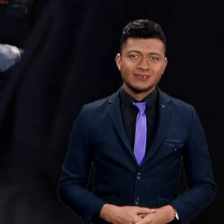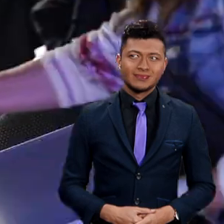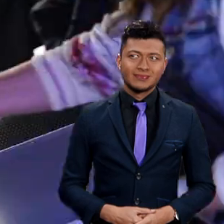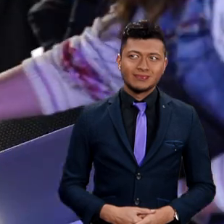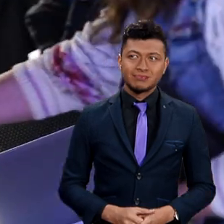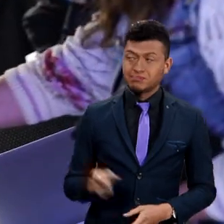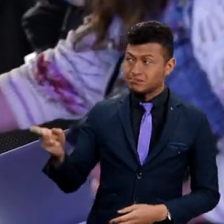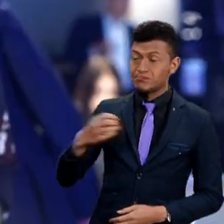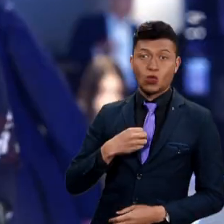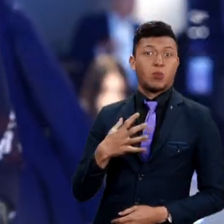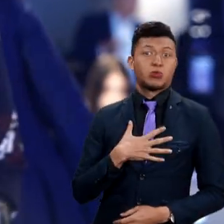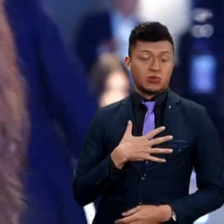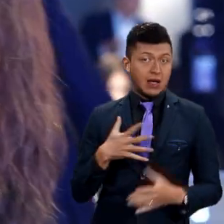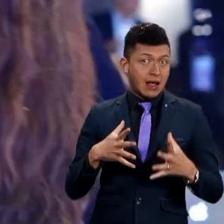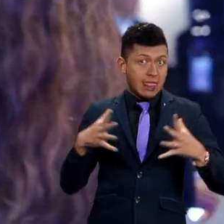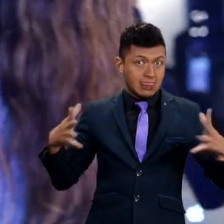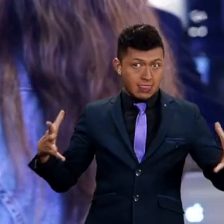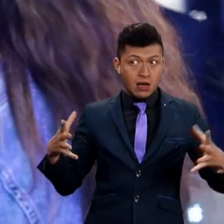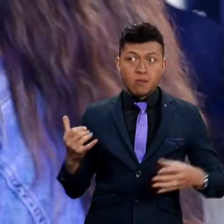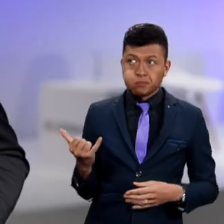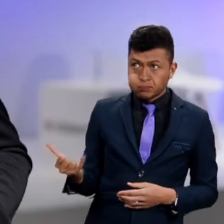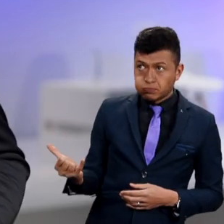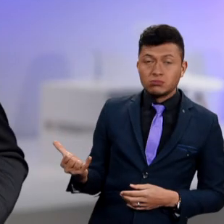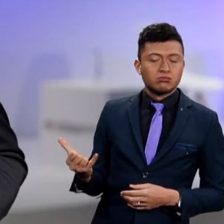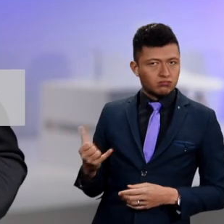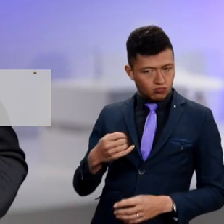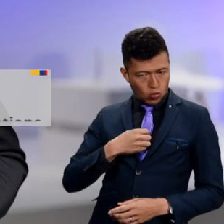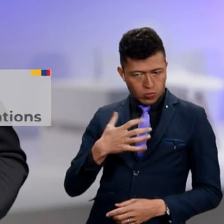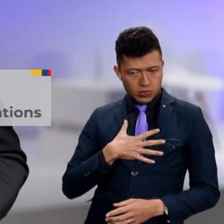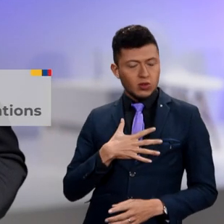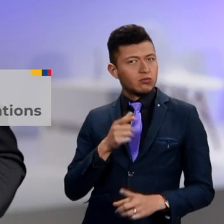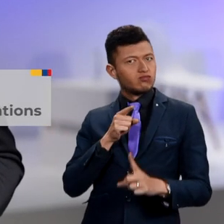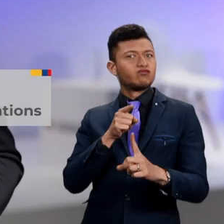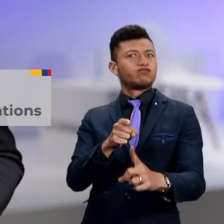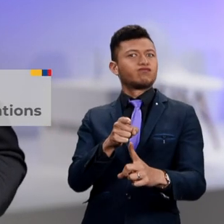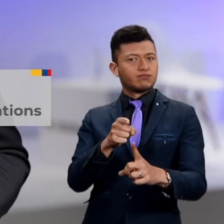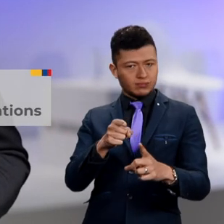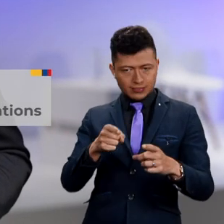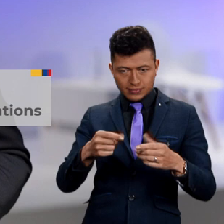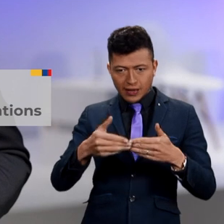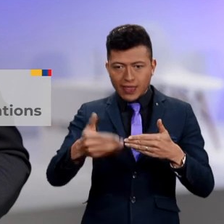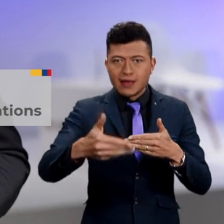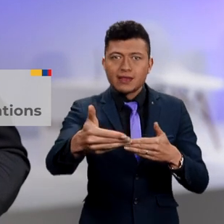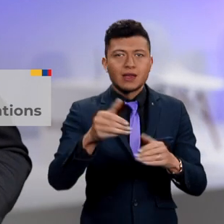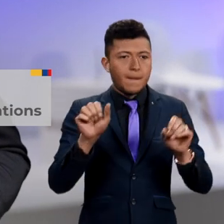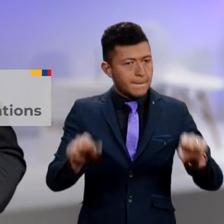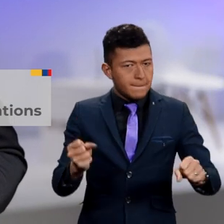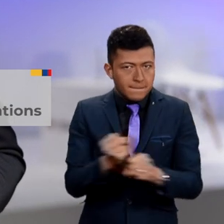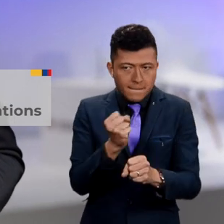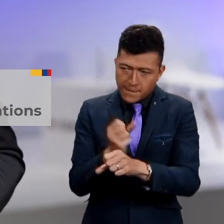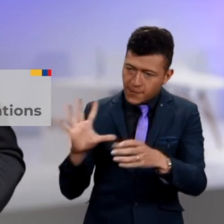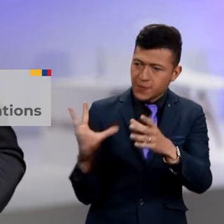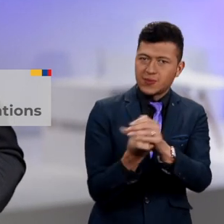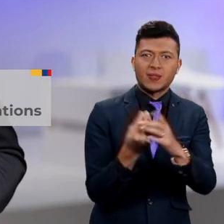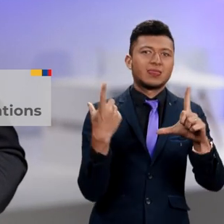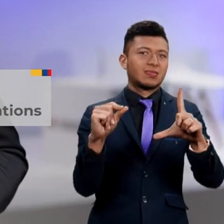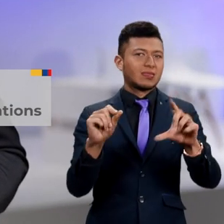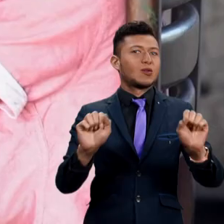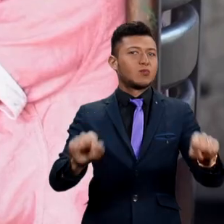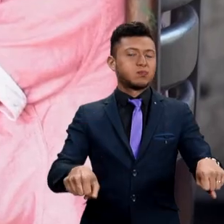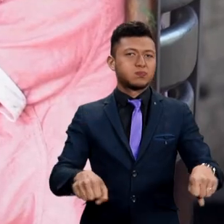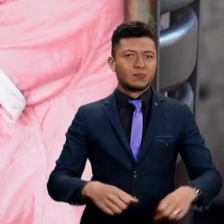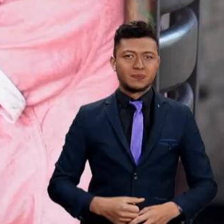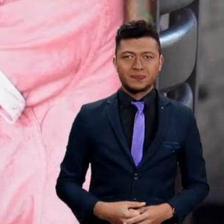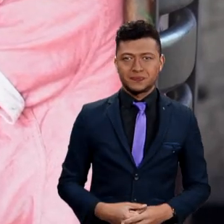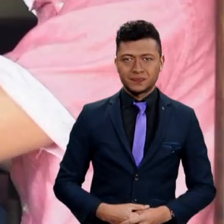Creo que Colombia tiene una grandísima oportunidad con esto, tiene una grandísima oportunidad hacia adelante de realmente poder trabajar en la inclusión